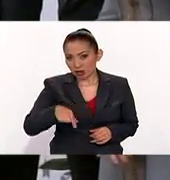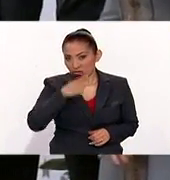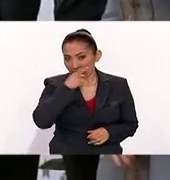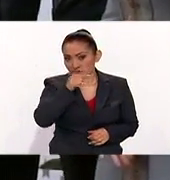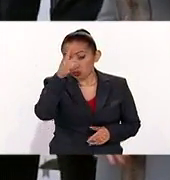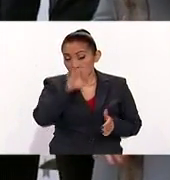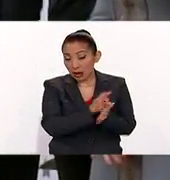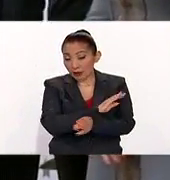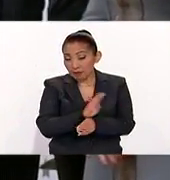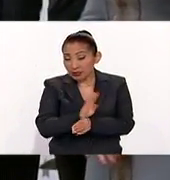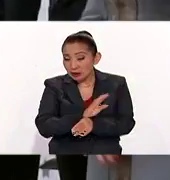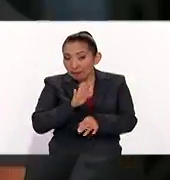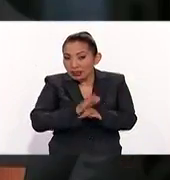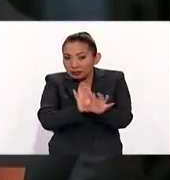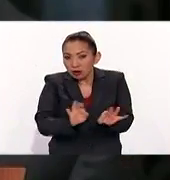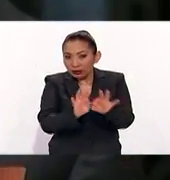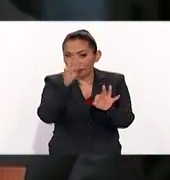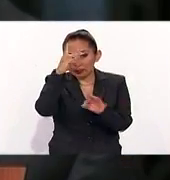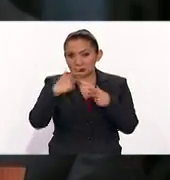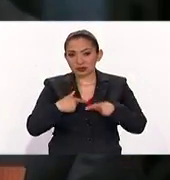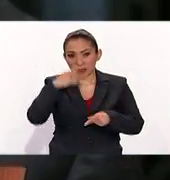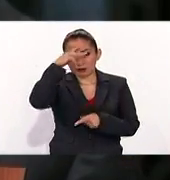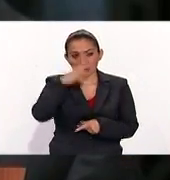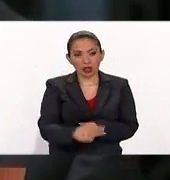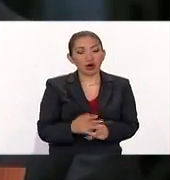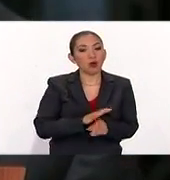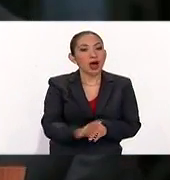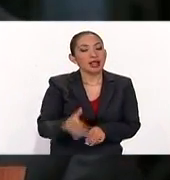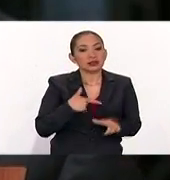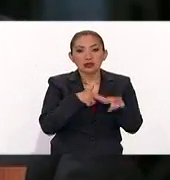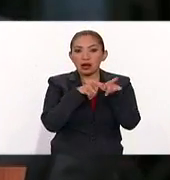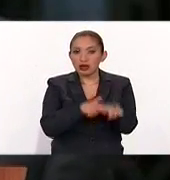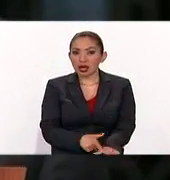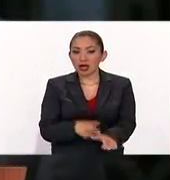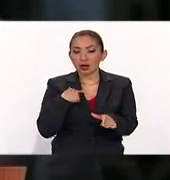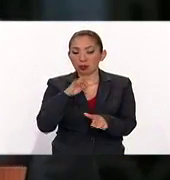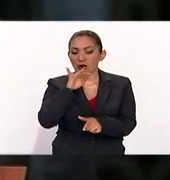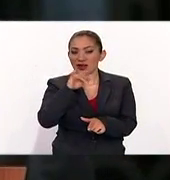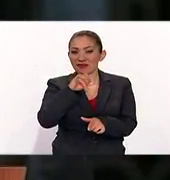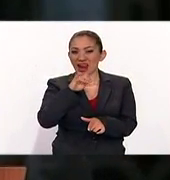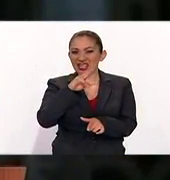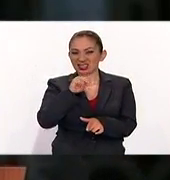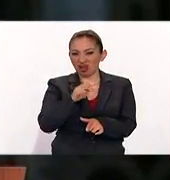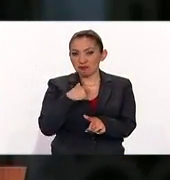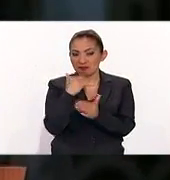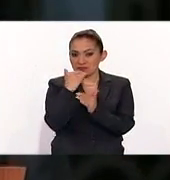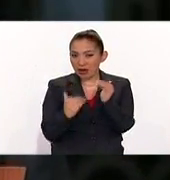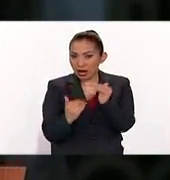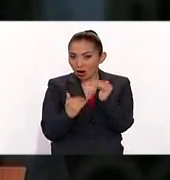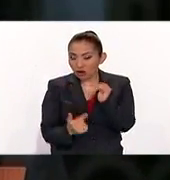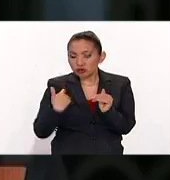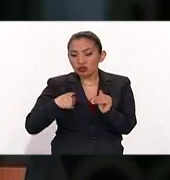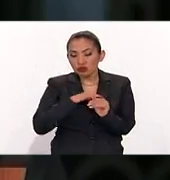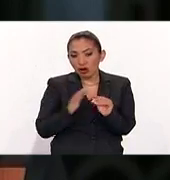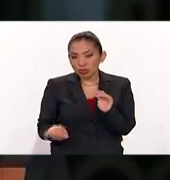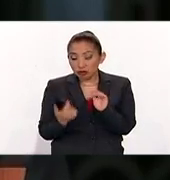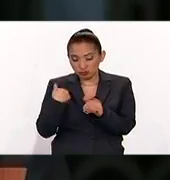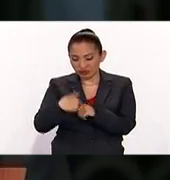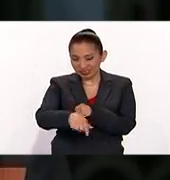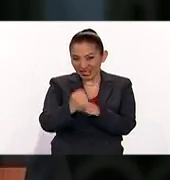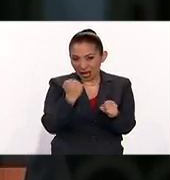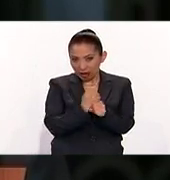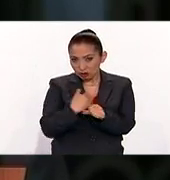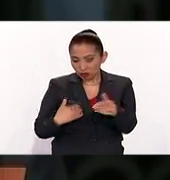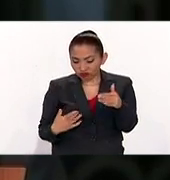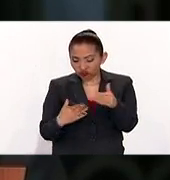uno de los beneficios más importantes para los mexicanos fue mantener una baja inflación. Habremos de arribar al término de este año